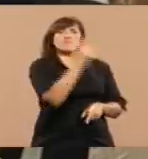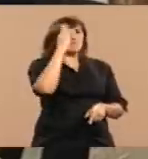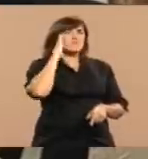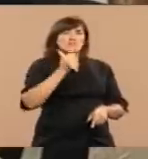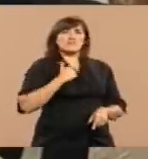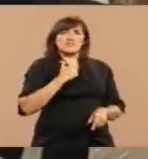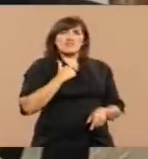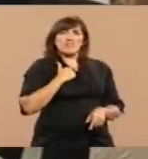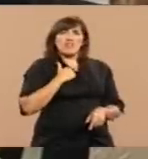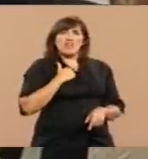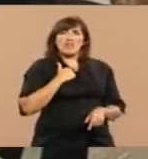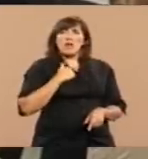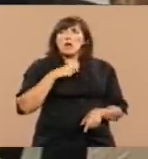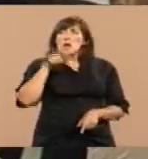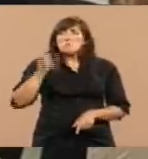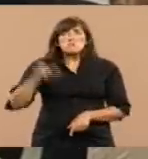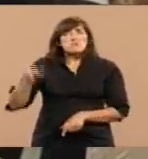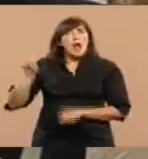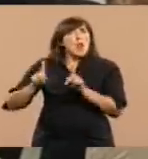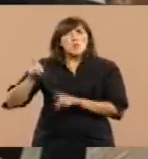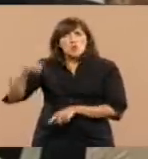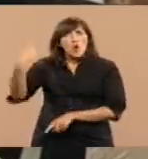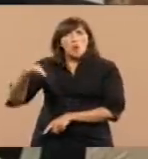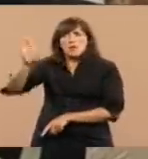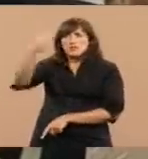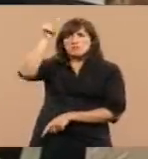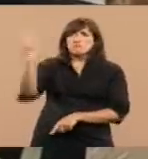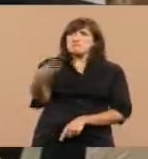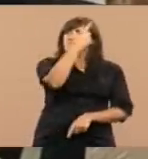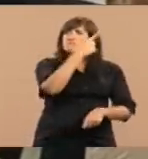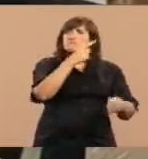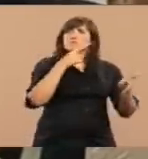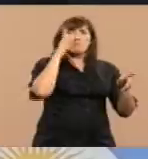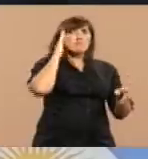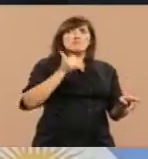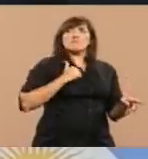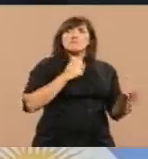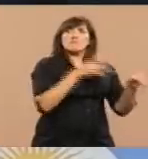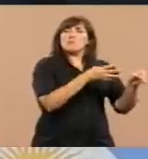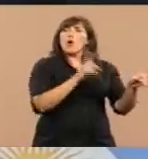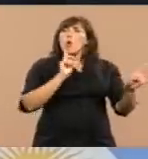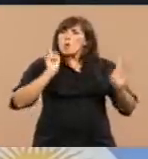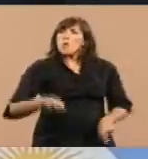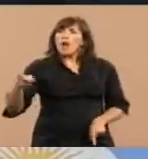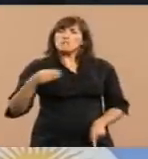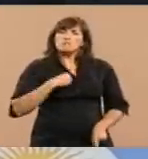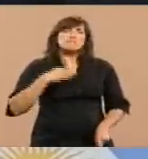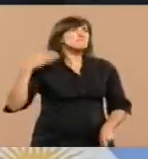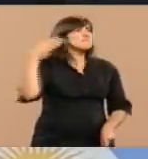gente que sin estar obligada, sin estar convocada, fue a dar su vida por la patria,